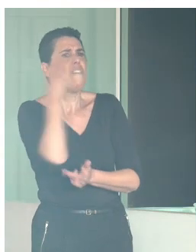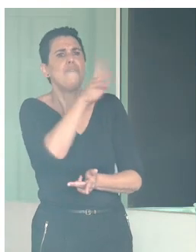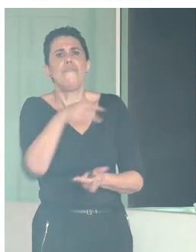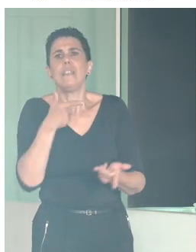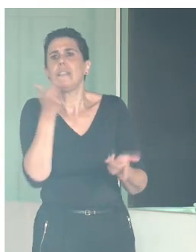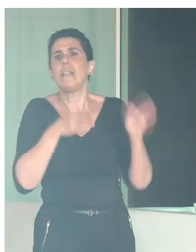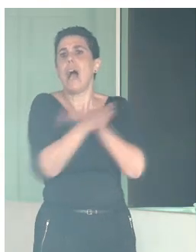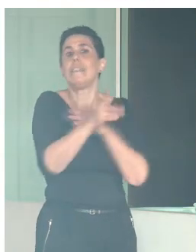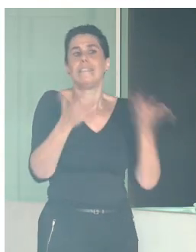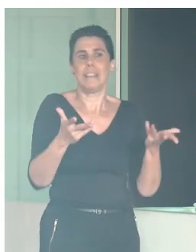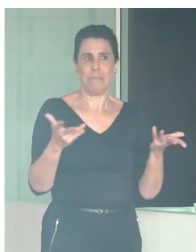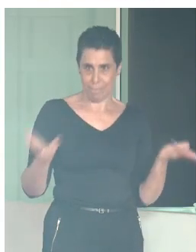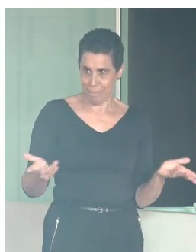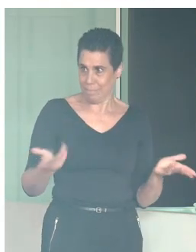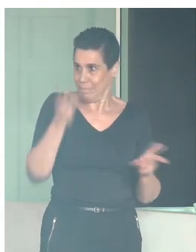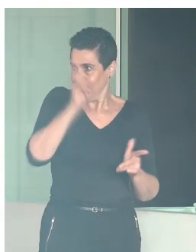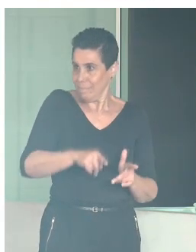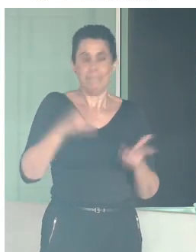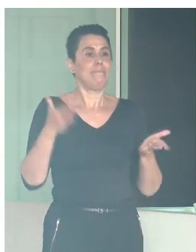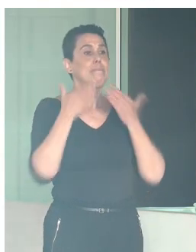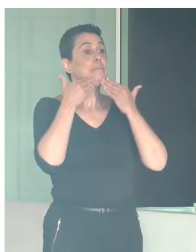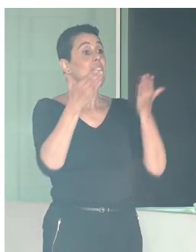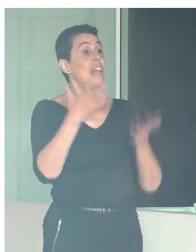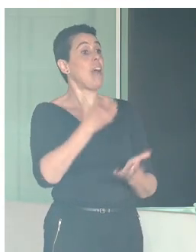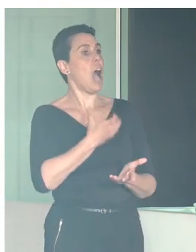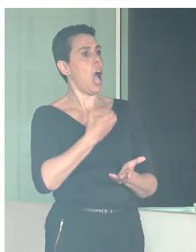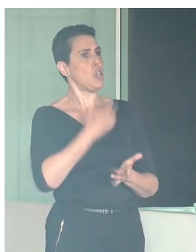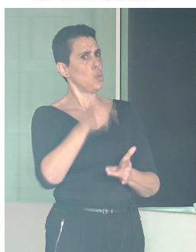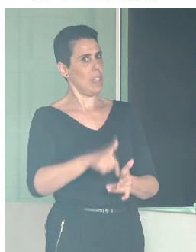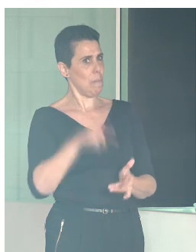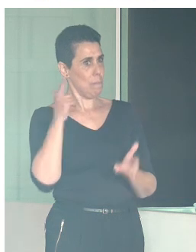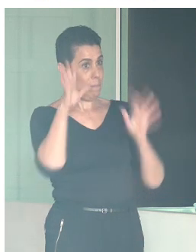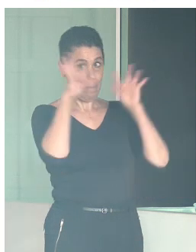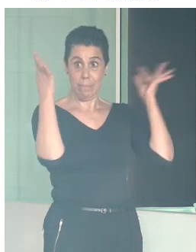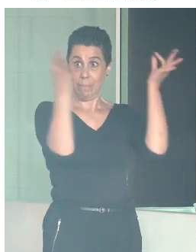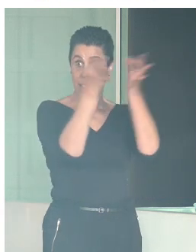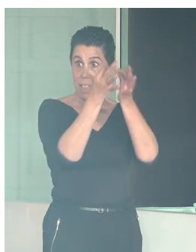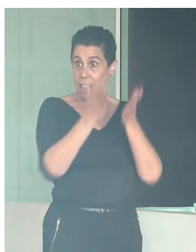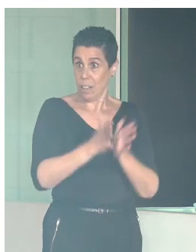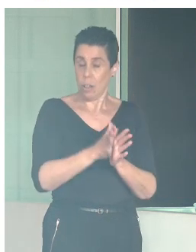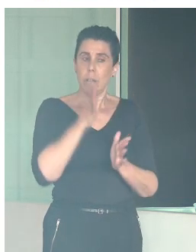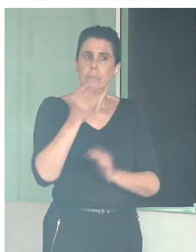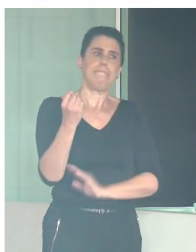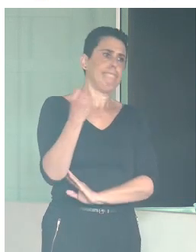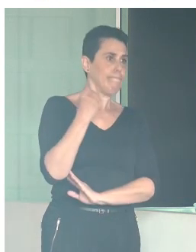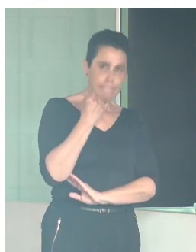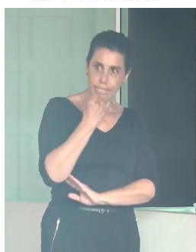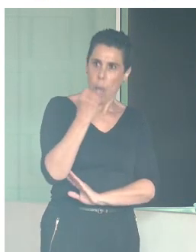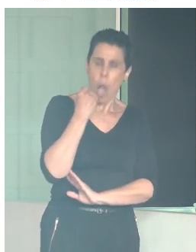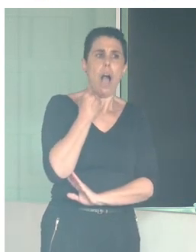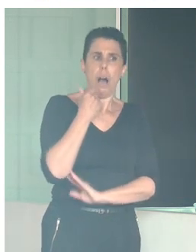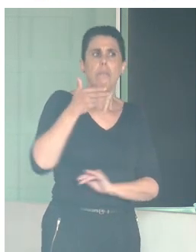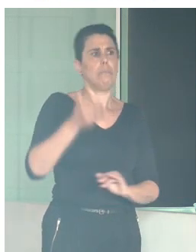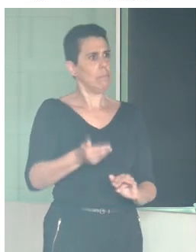doy las gracias, por supuesto, al Ayuntamiento de Córdoba porque realmente ha sido un apoyo muy fuerte.